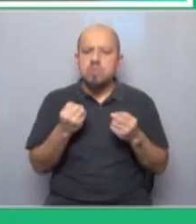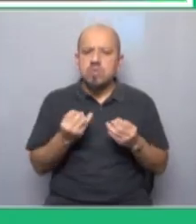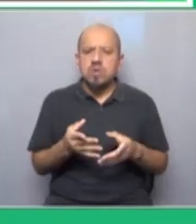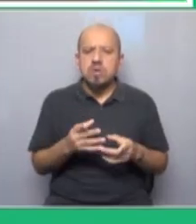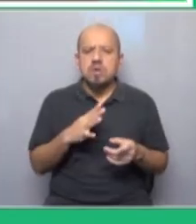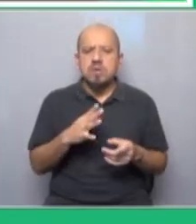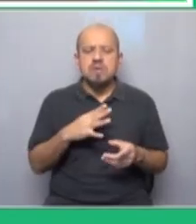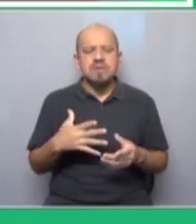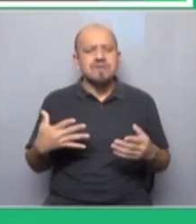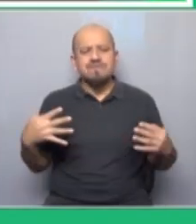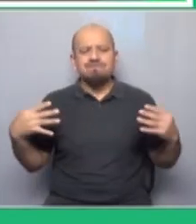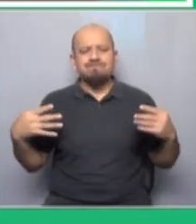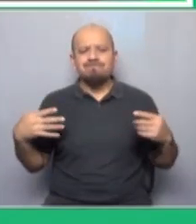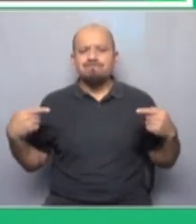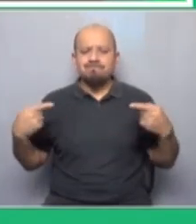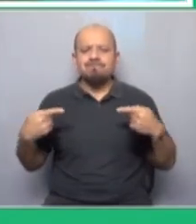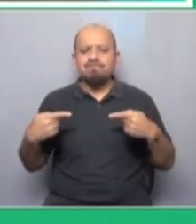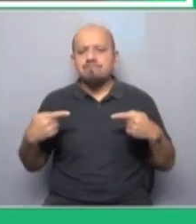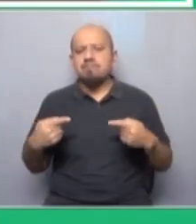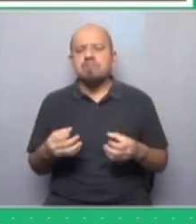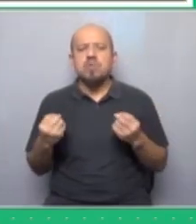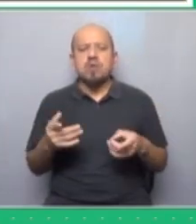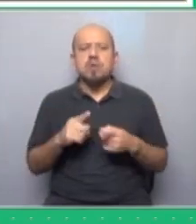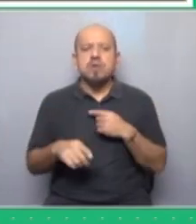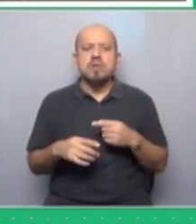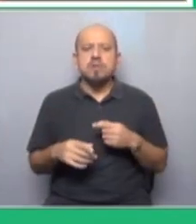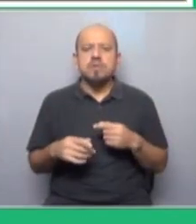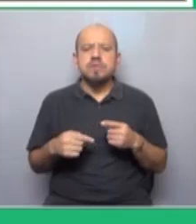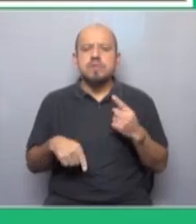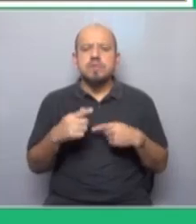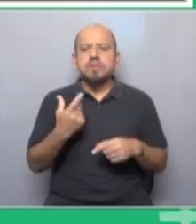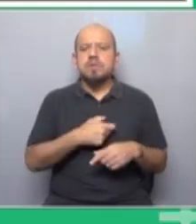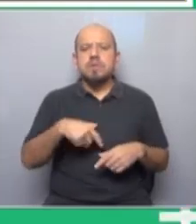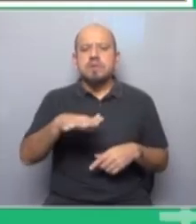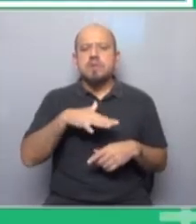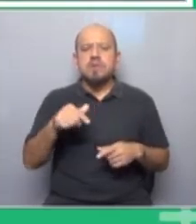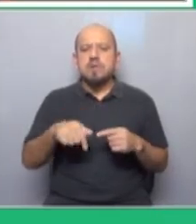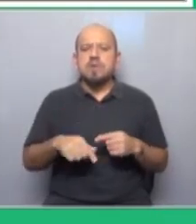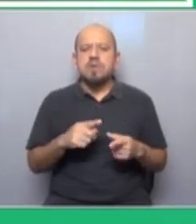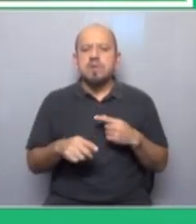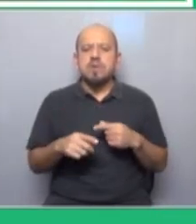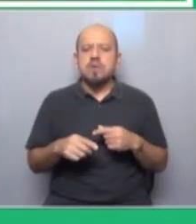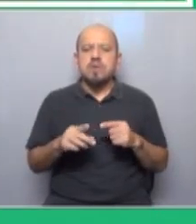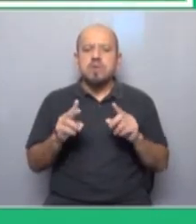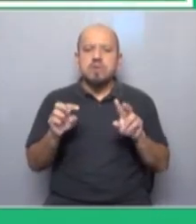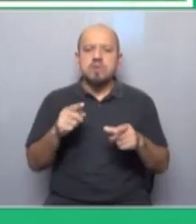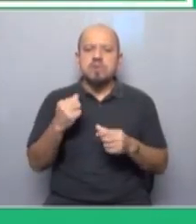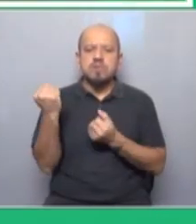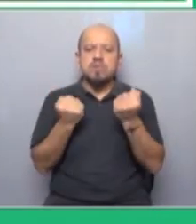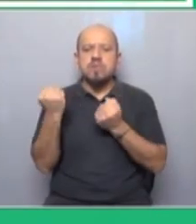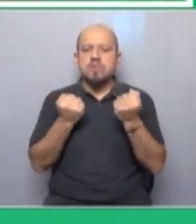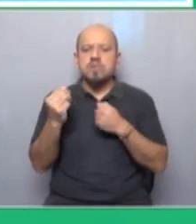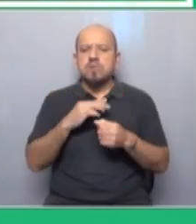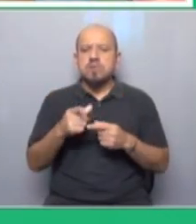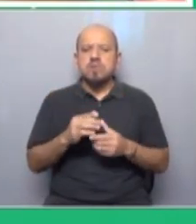hay una confrontación de este tipo? acompasa un poco otras cosas que hemos hablado de estas sociedades que estamos viviendo donde por supuesto lo económico y el mundo del trabajo